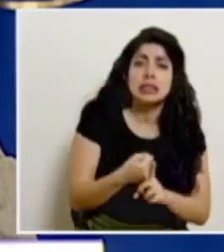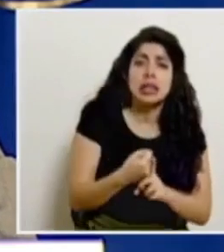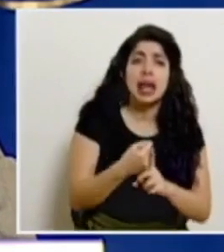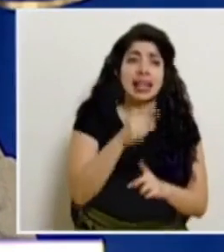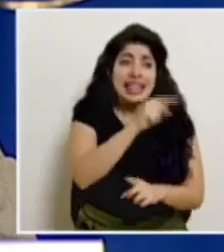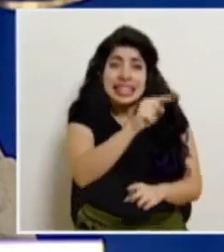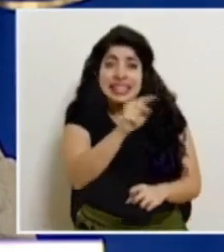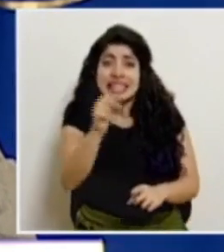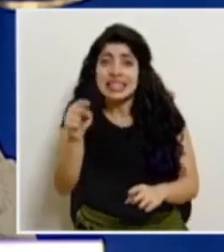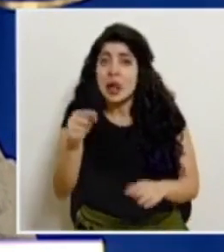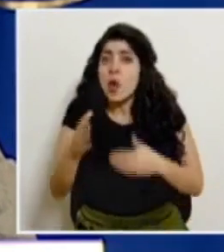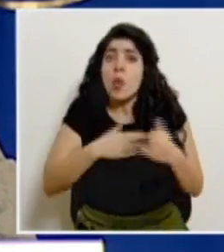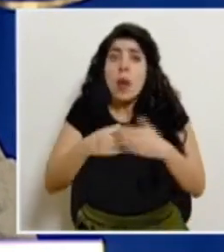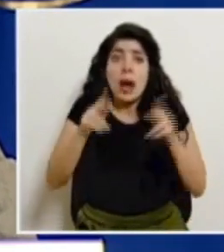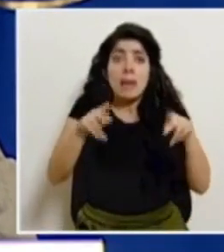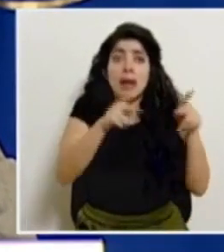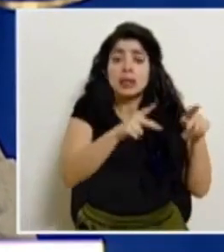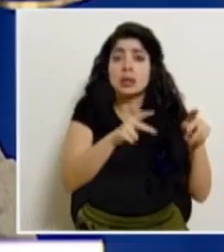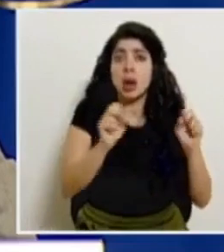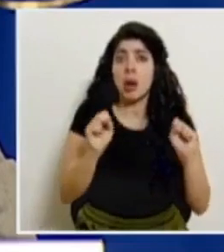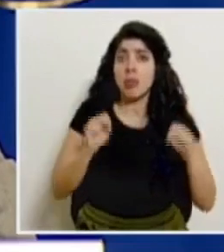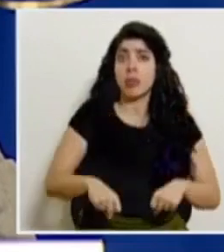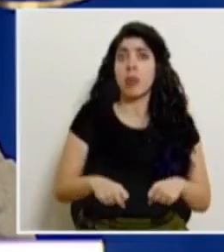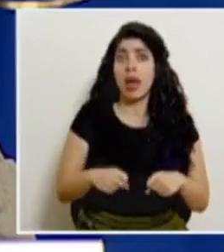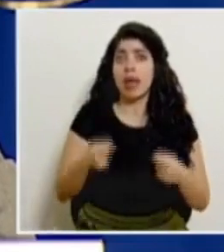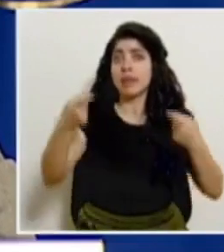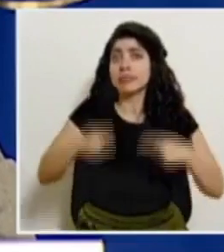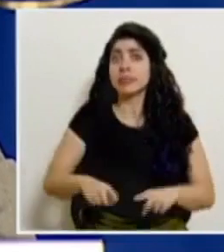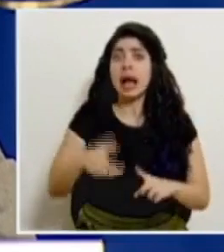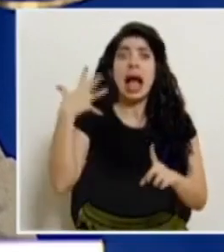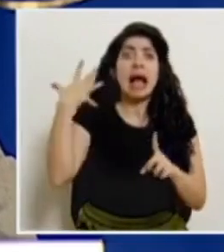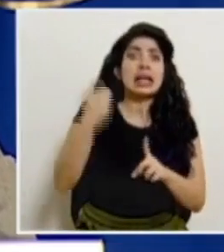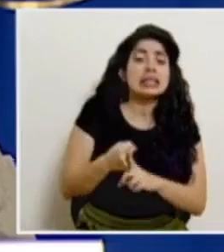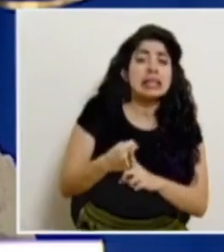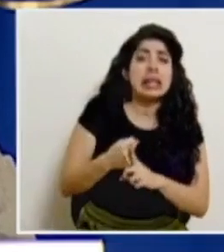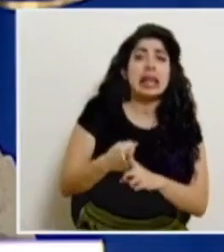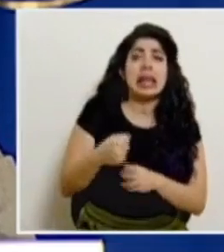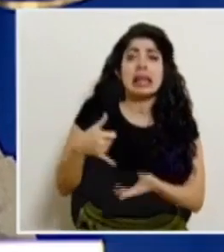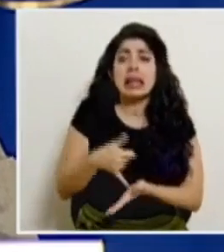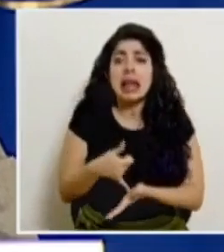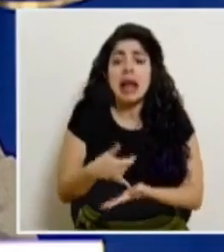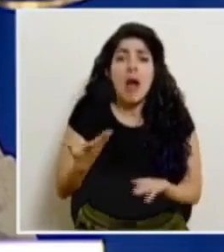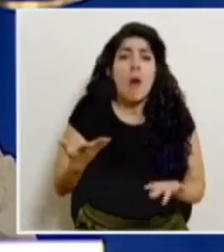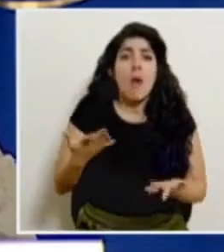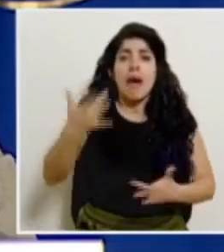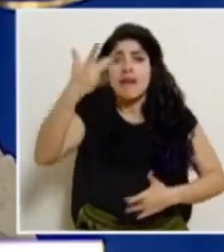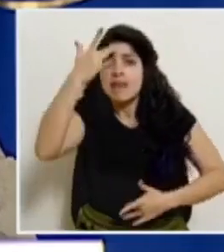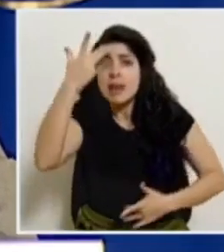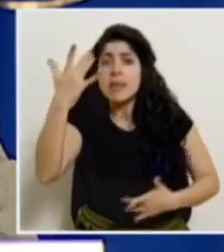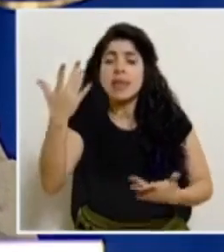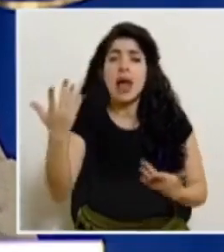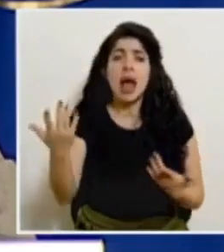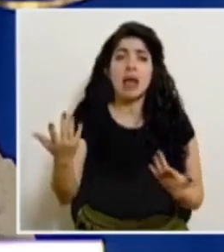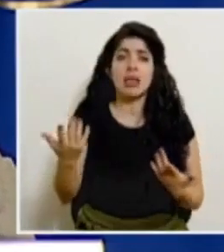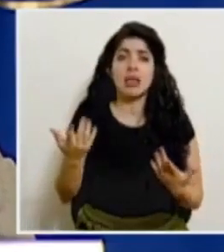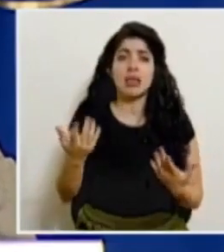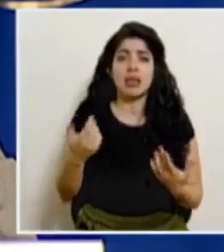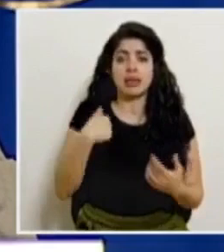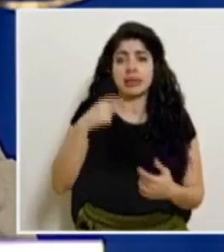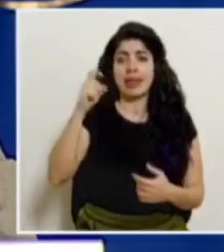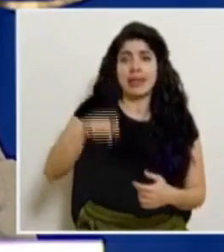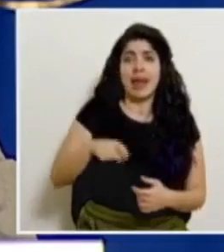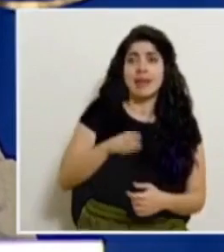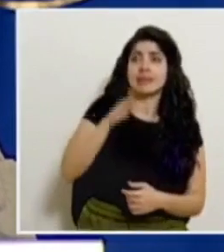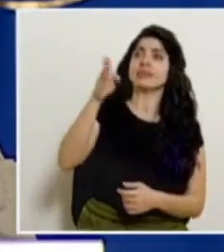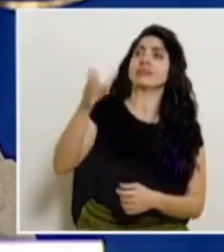Todas y todos estamos expuestos a sufrir un accidente grave, a sufrir una enfermedad que nos haga ir